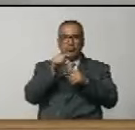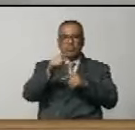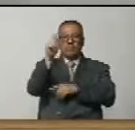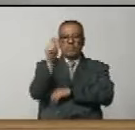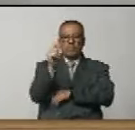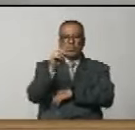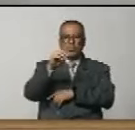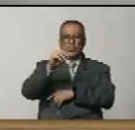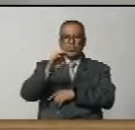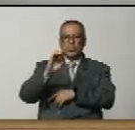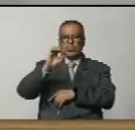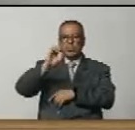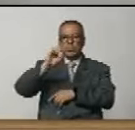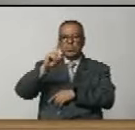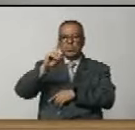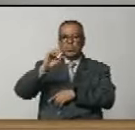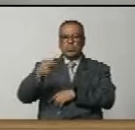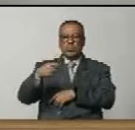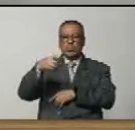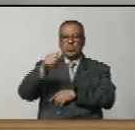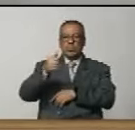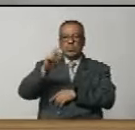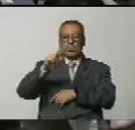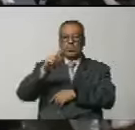al Diputado Edgar Fernando Acosta.